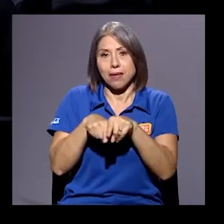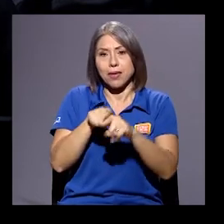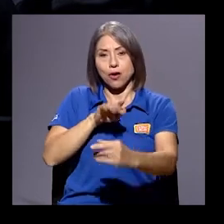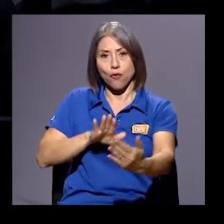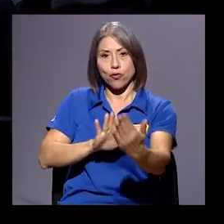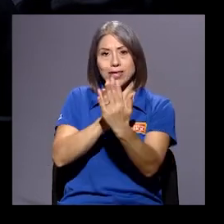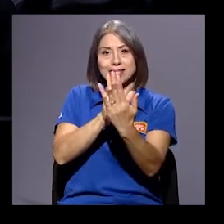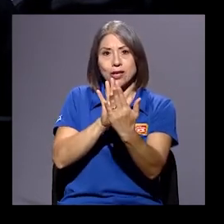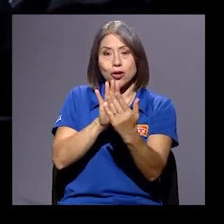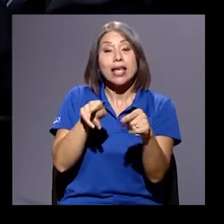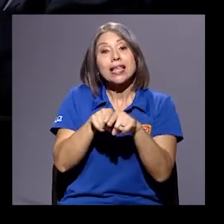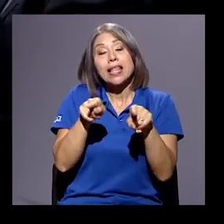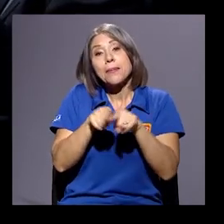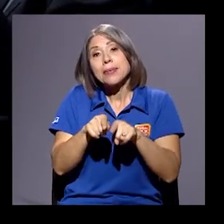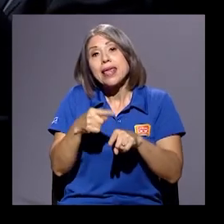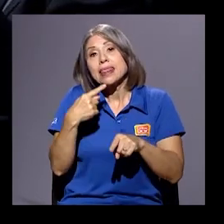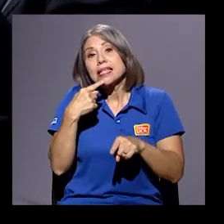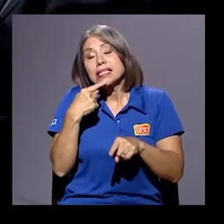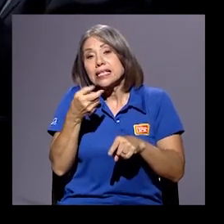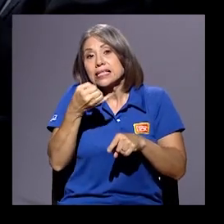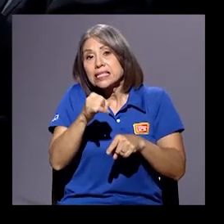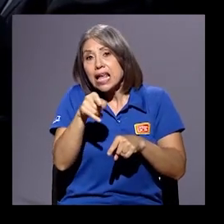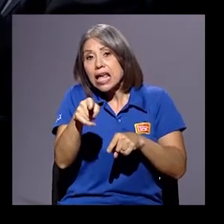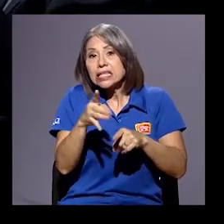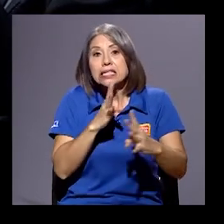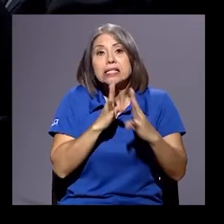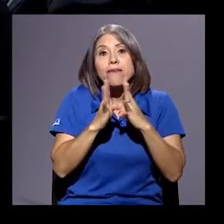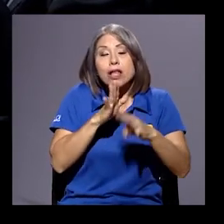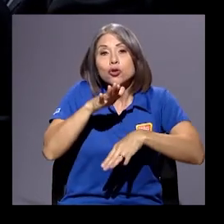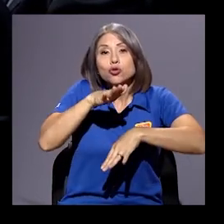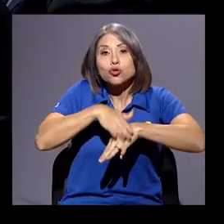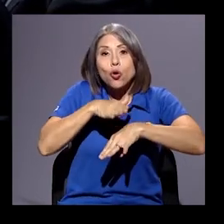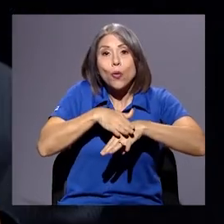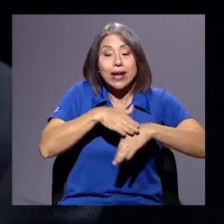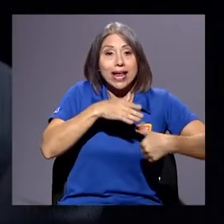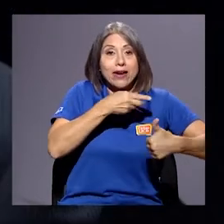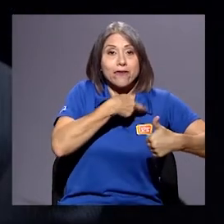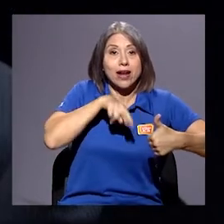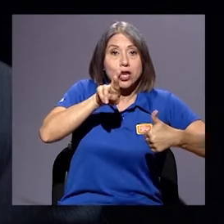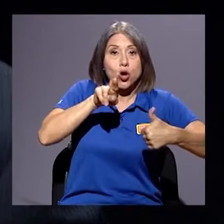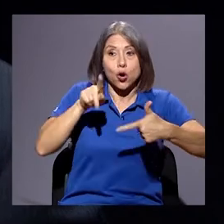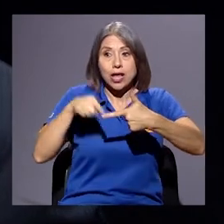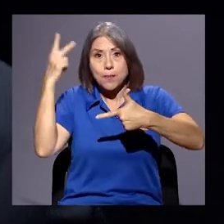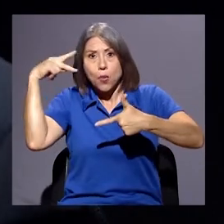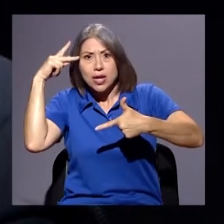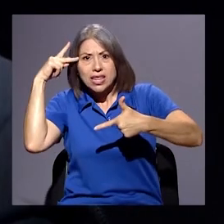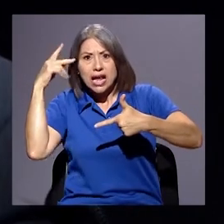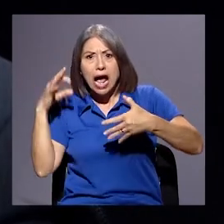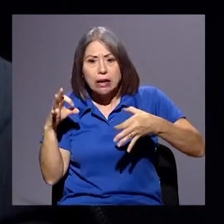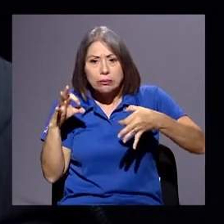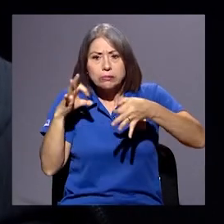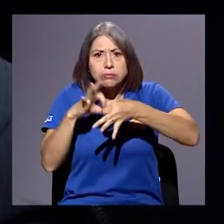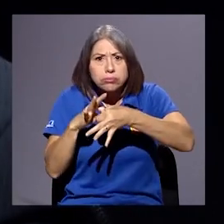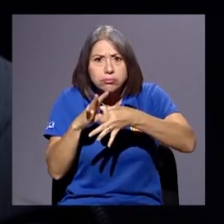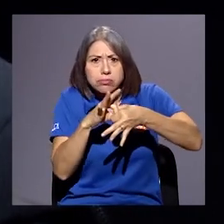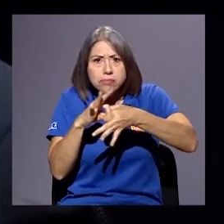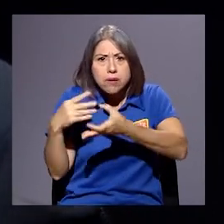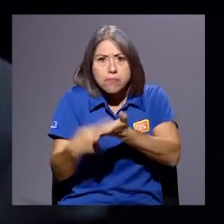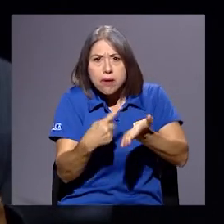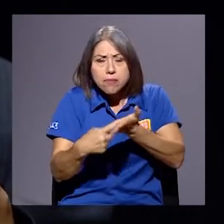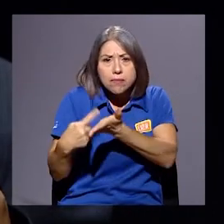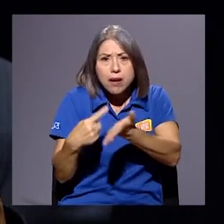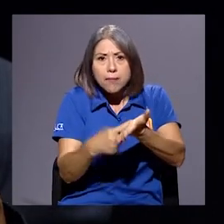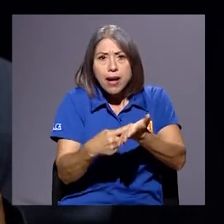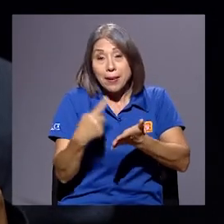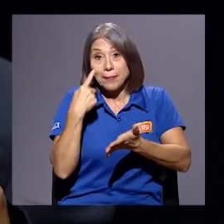si se está planteando una discusión a fondo de los vínculos entre religión y política, veamos cuáles son los límites de esas